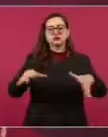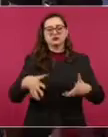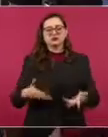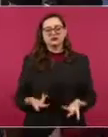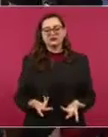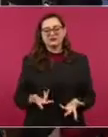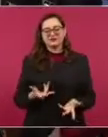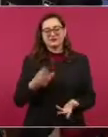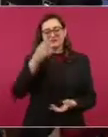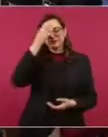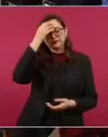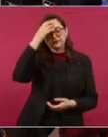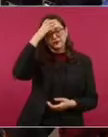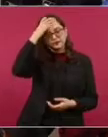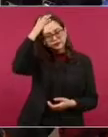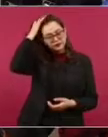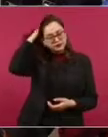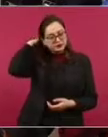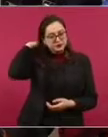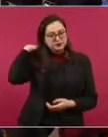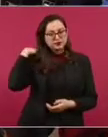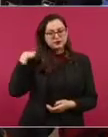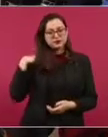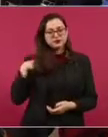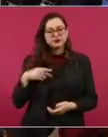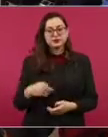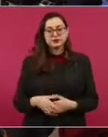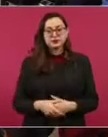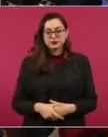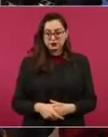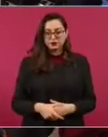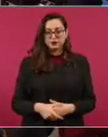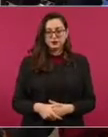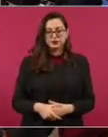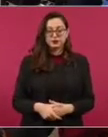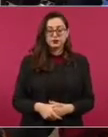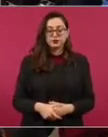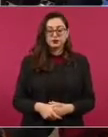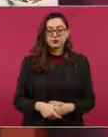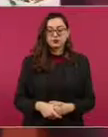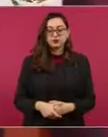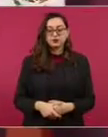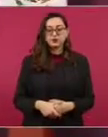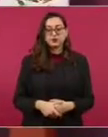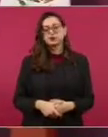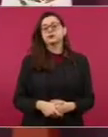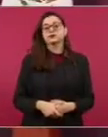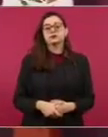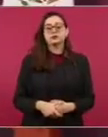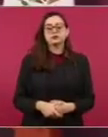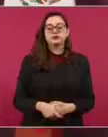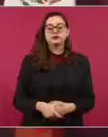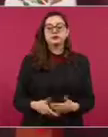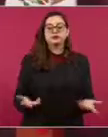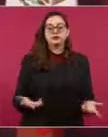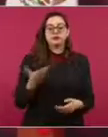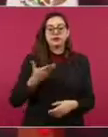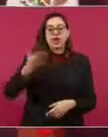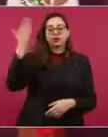Y ahora sigue, como diría el finado Juan Gabriel,